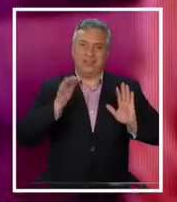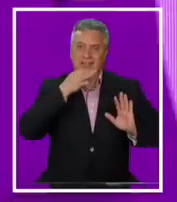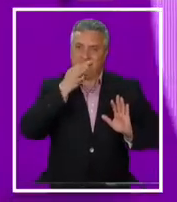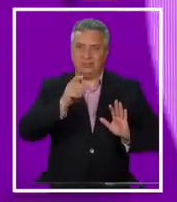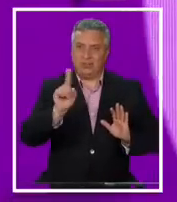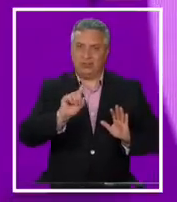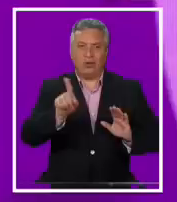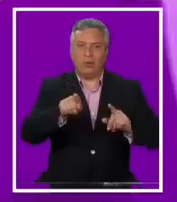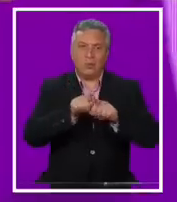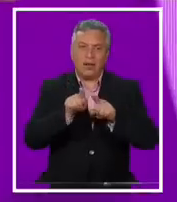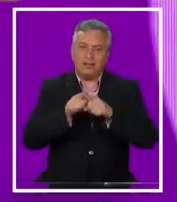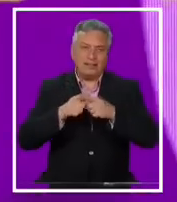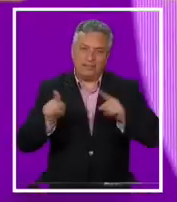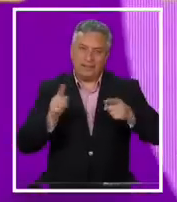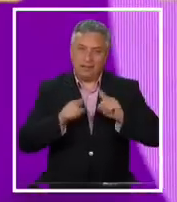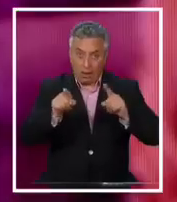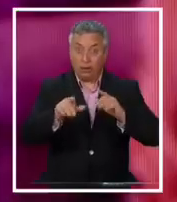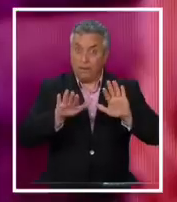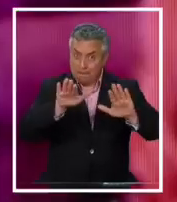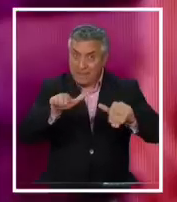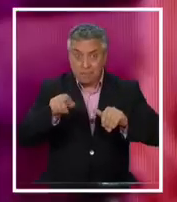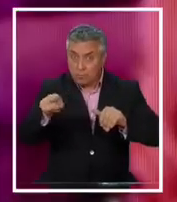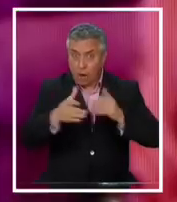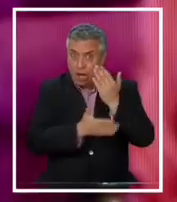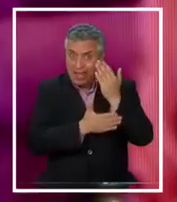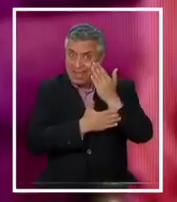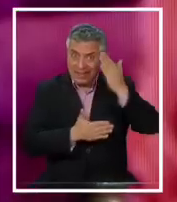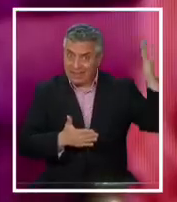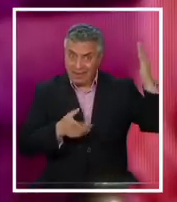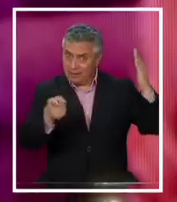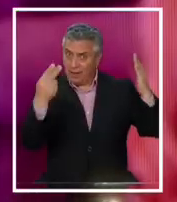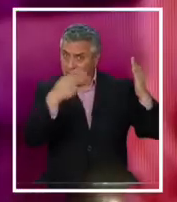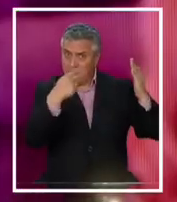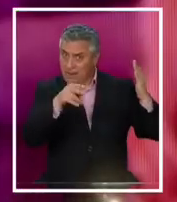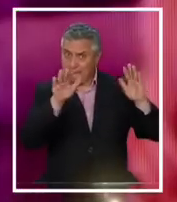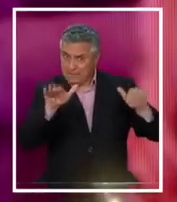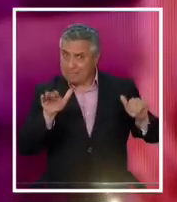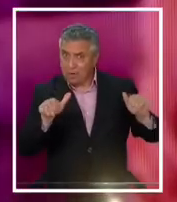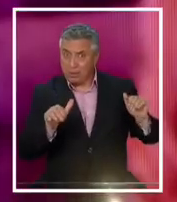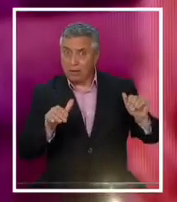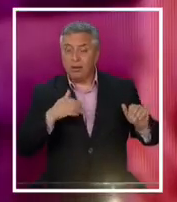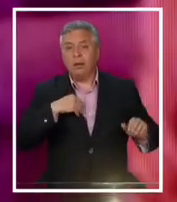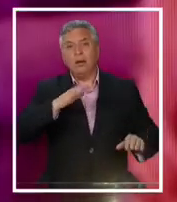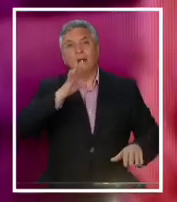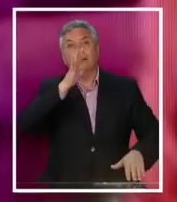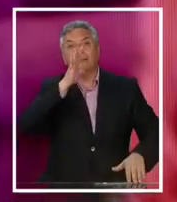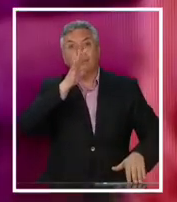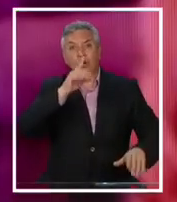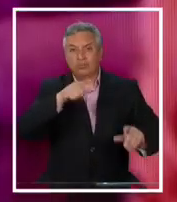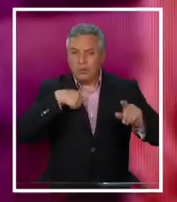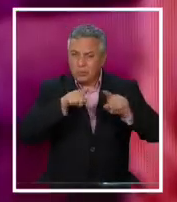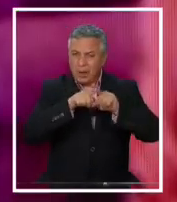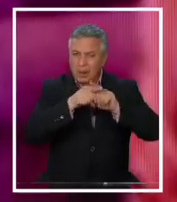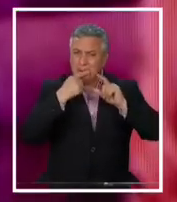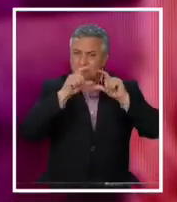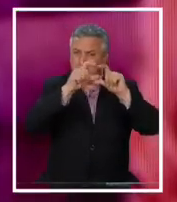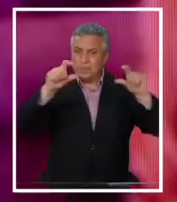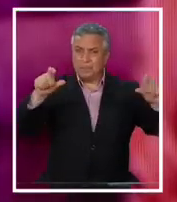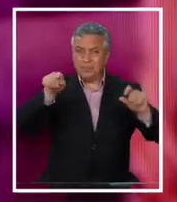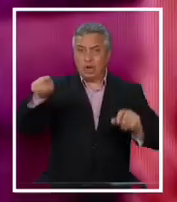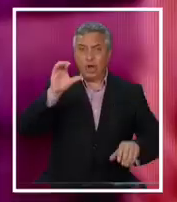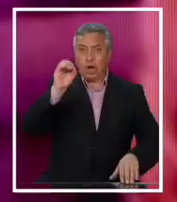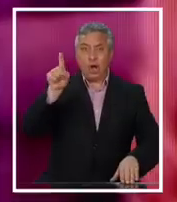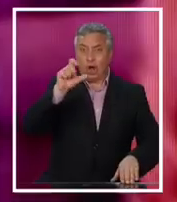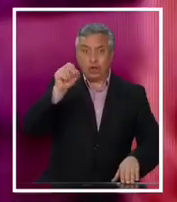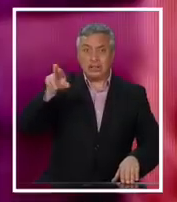izquierda ellos? ¿Siguen siendo de izquierda ellos? Mira, yo no sé si el rótulo es necesario. Óscar Landerreche